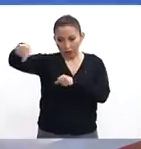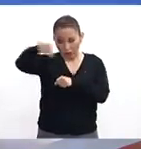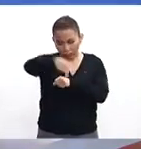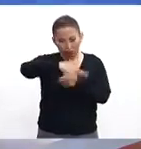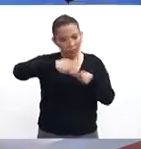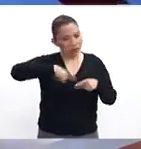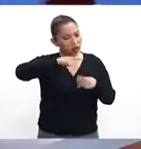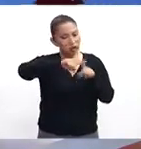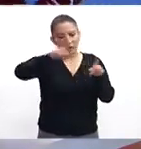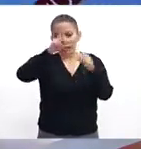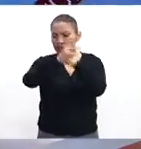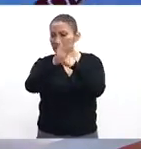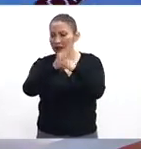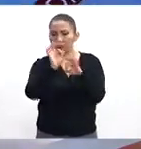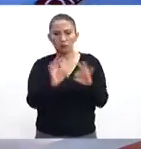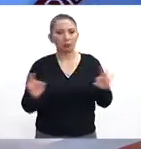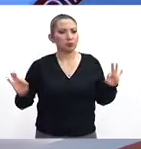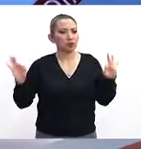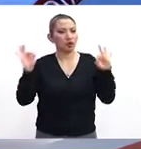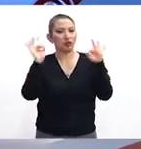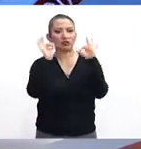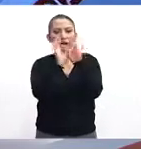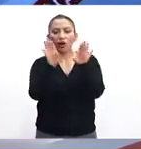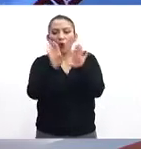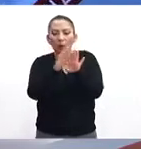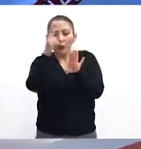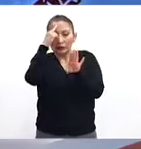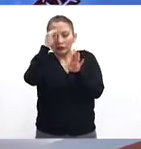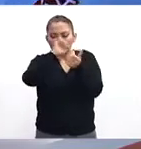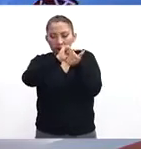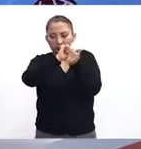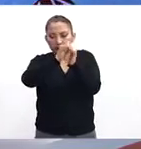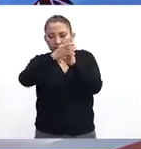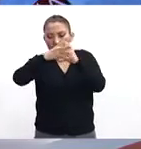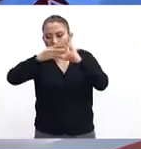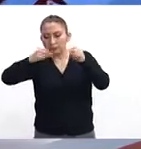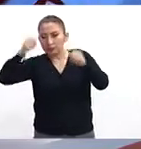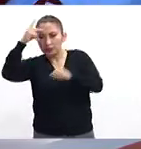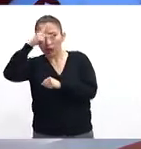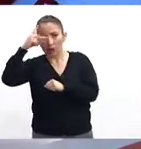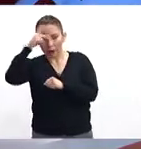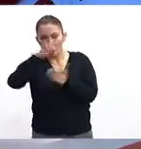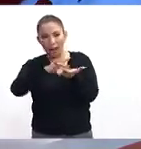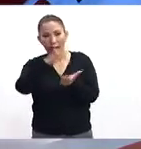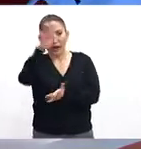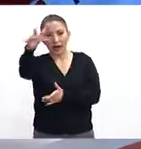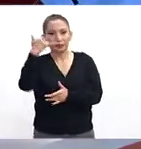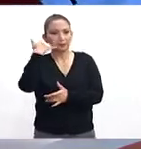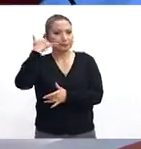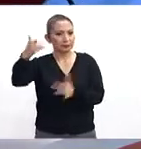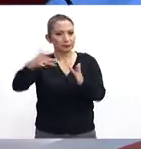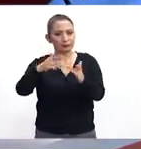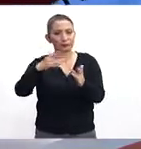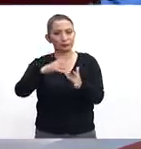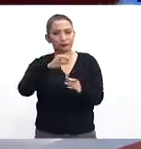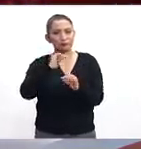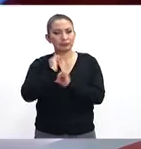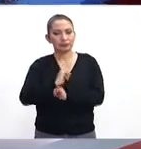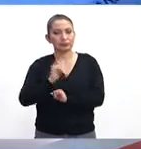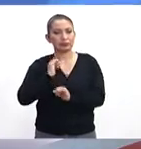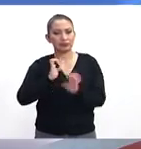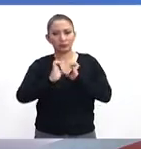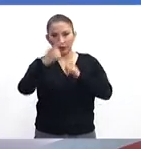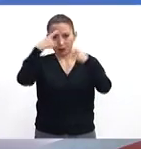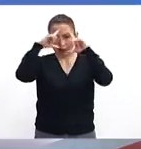supuesto gente de otros países, es muy importante cómo vamos trascendiendo la parte psicológica. Agradecemos que nos tome la llamada la Teniente Coronel